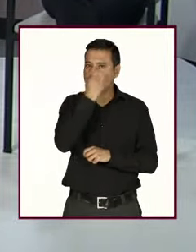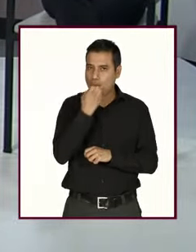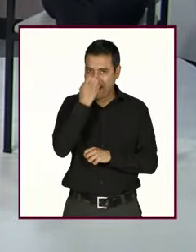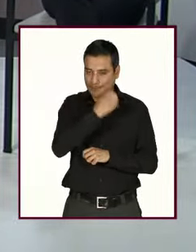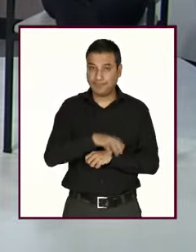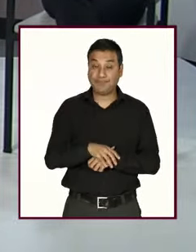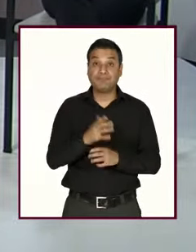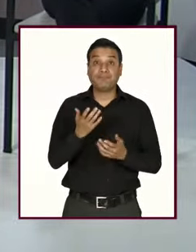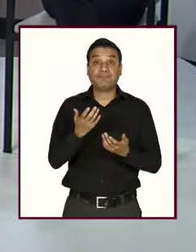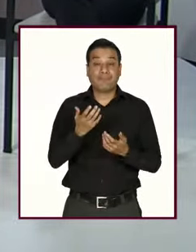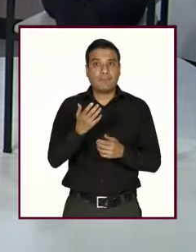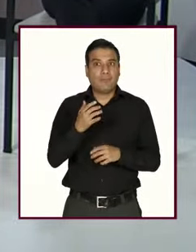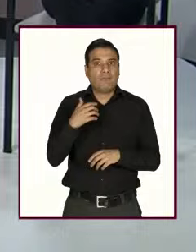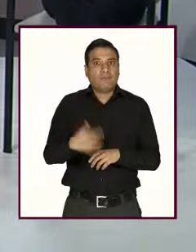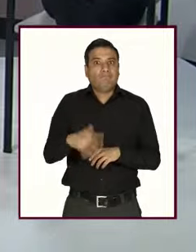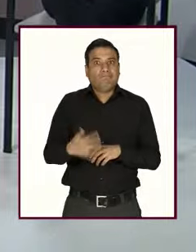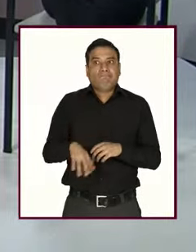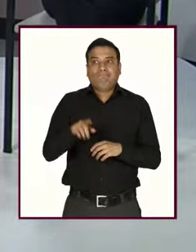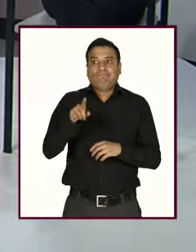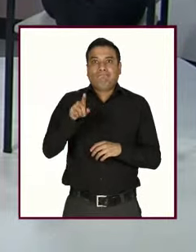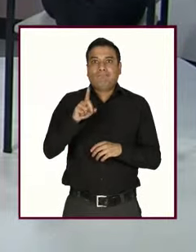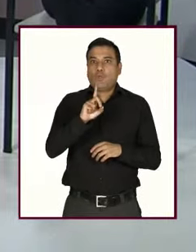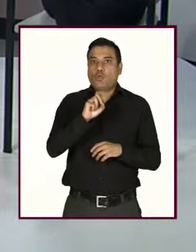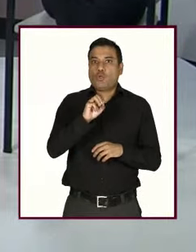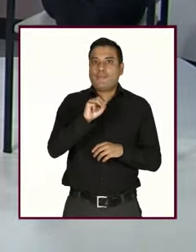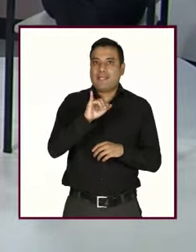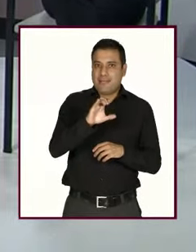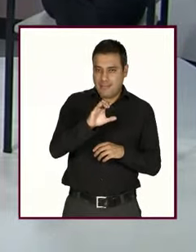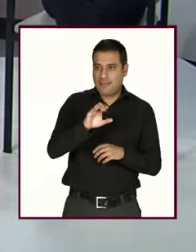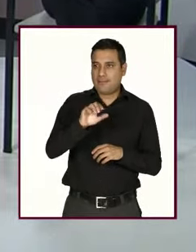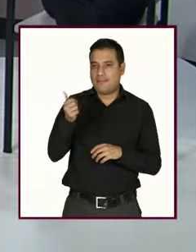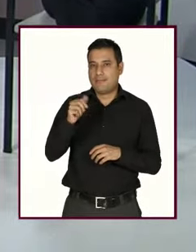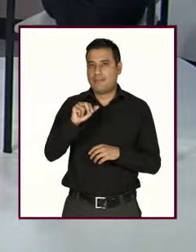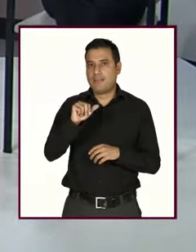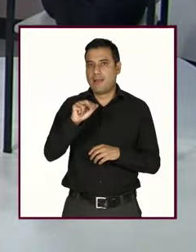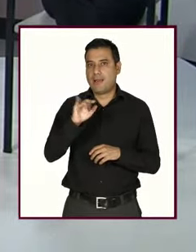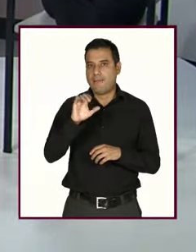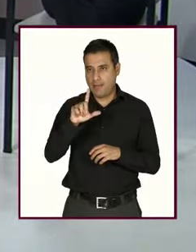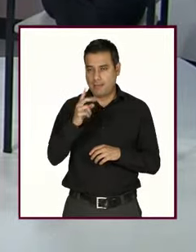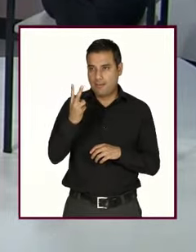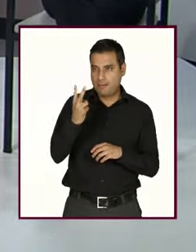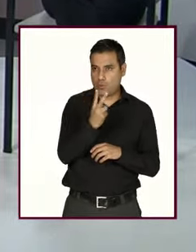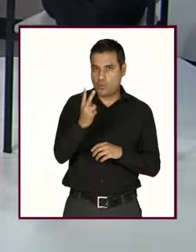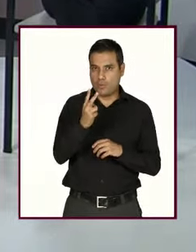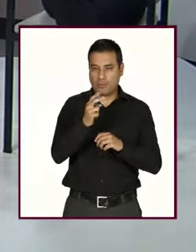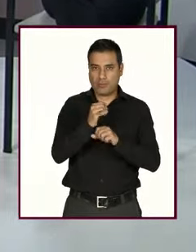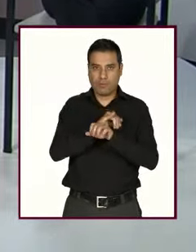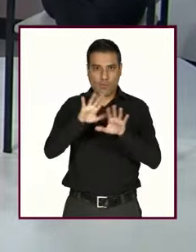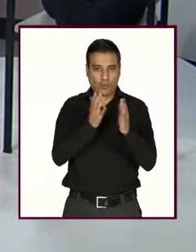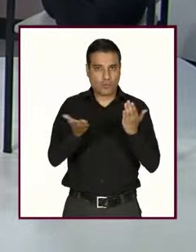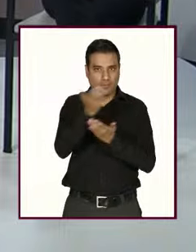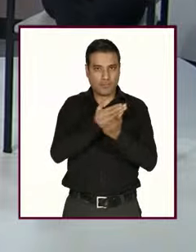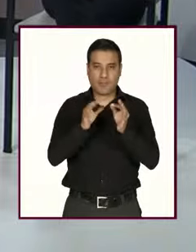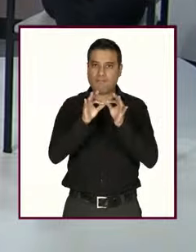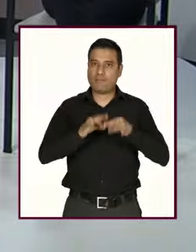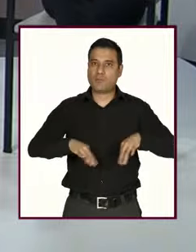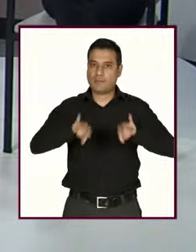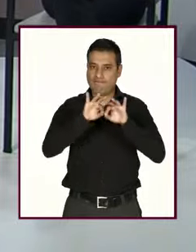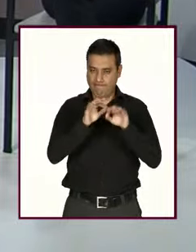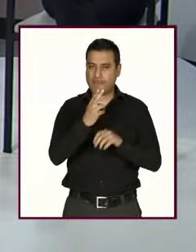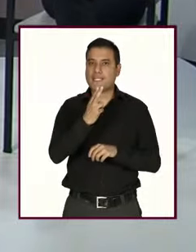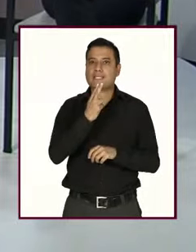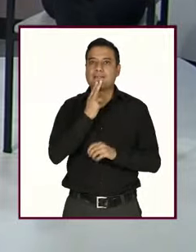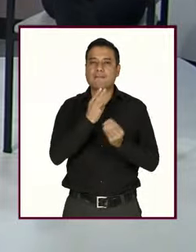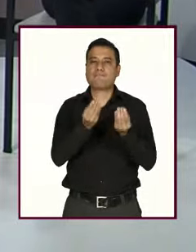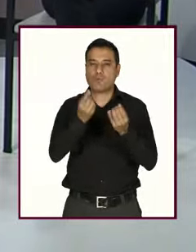compartido información muy importante Dominic Anabel y seguramente estamos seguros que sea de gran utilidad para nuestra